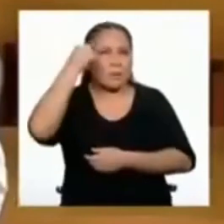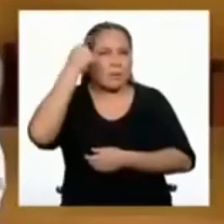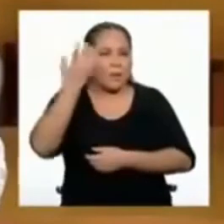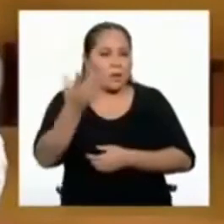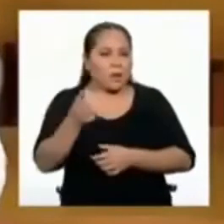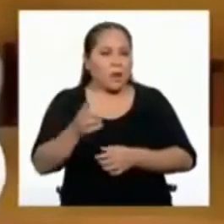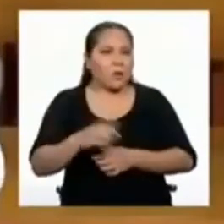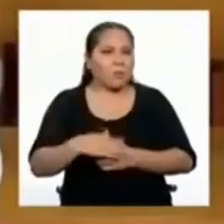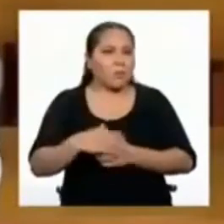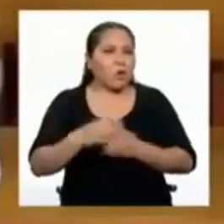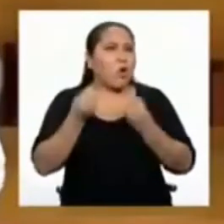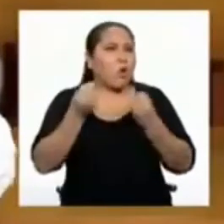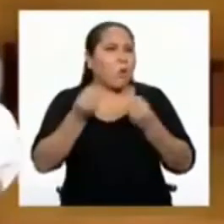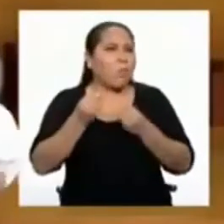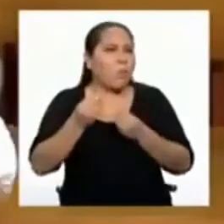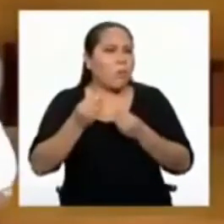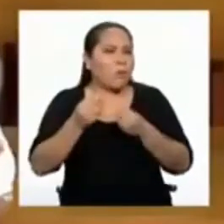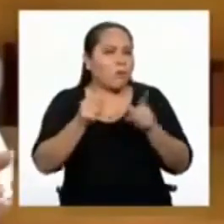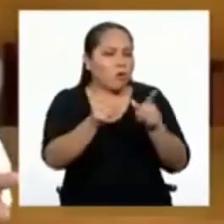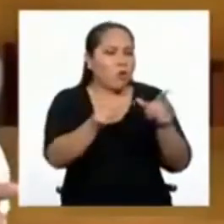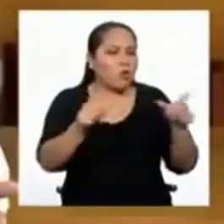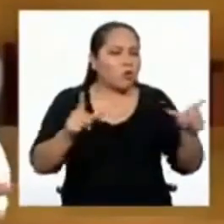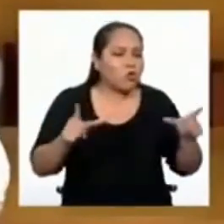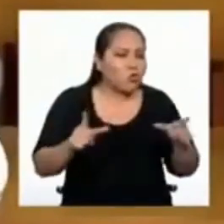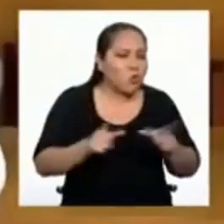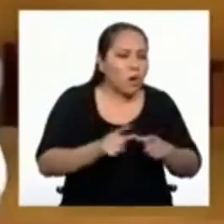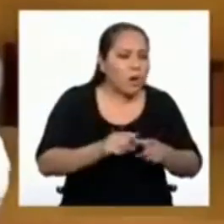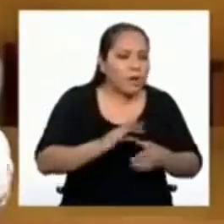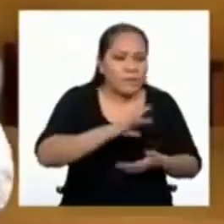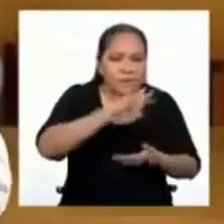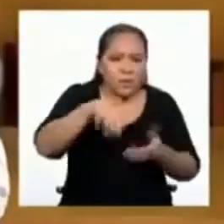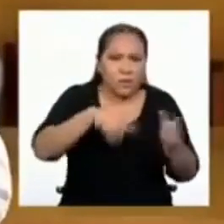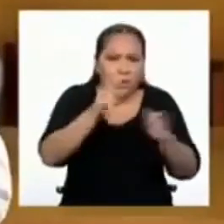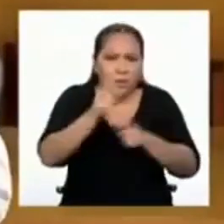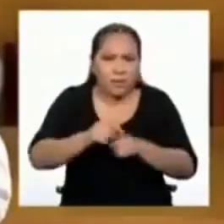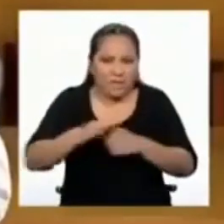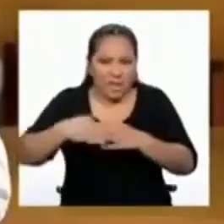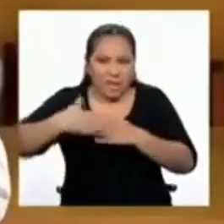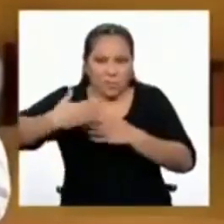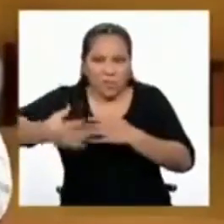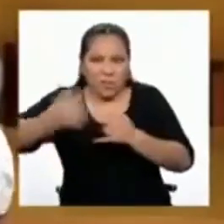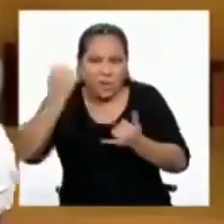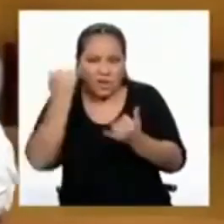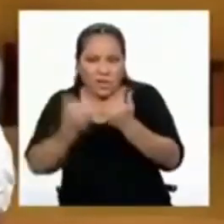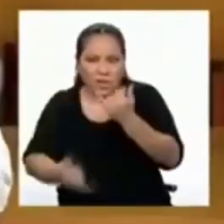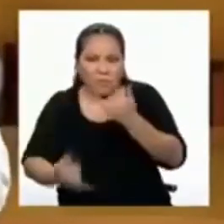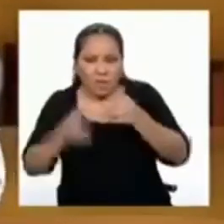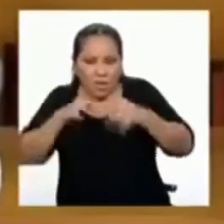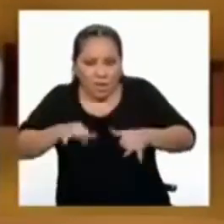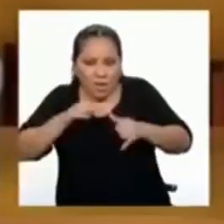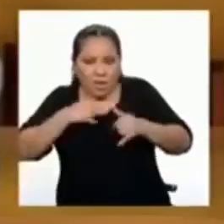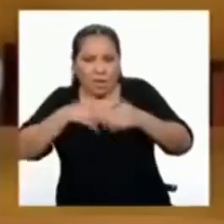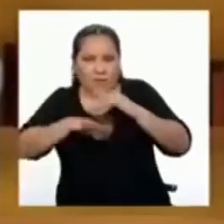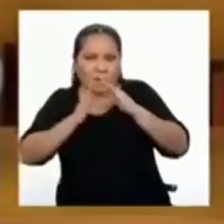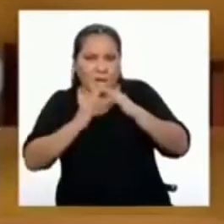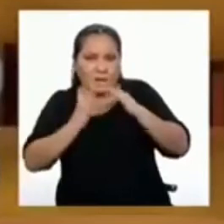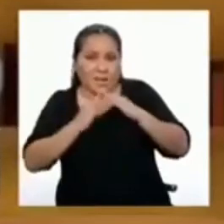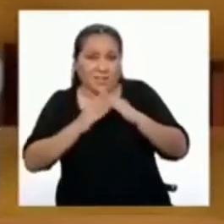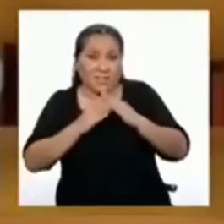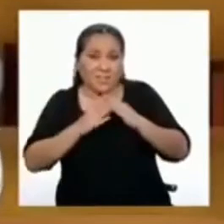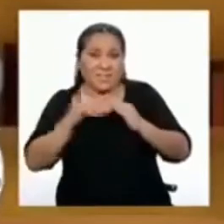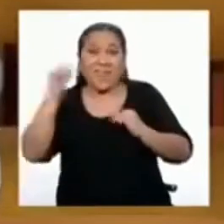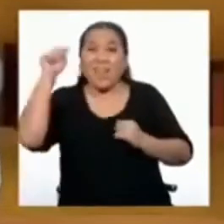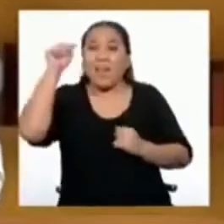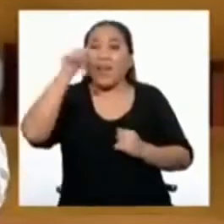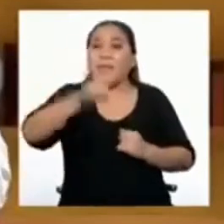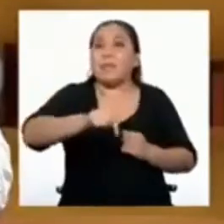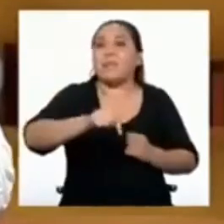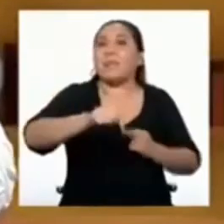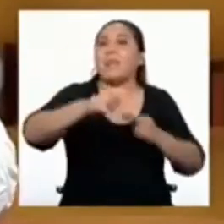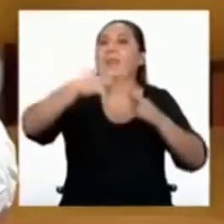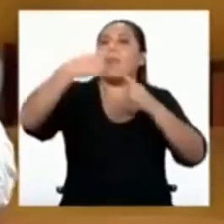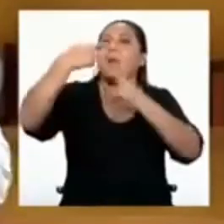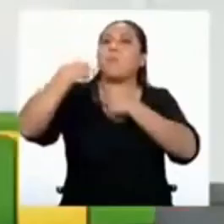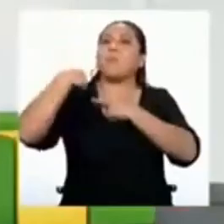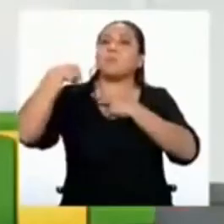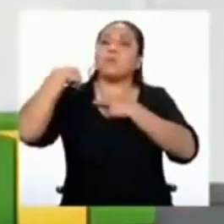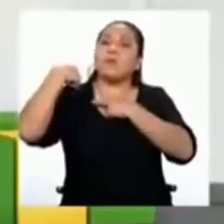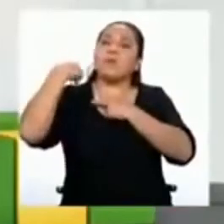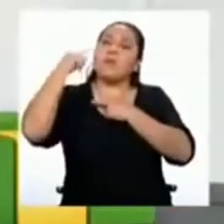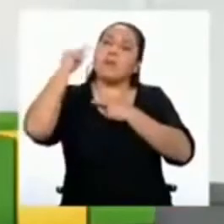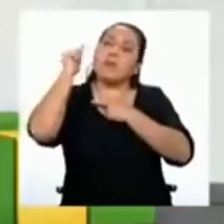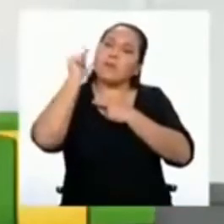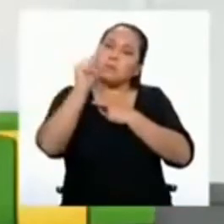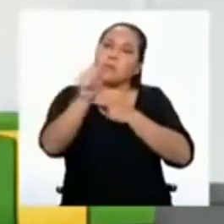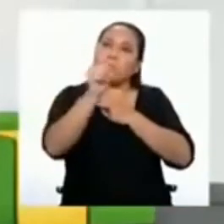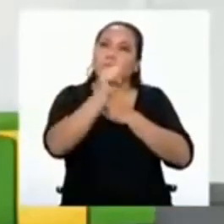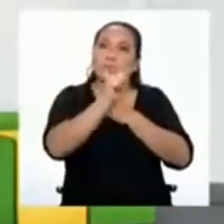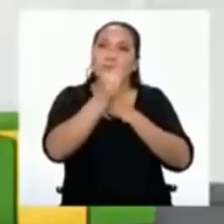públicos luego del periodo de aislamiento social obligatorio? Es ahí donde nuestro rol será decisivo.